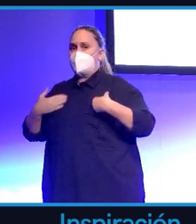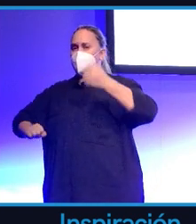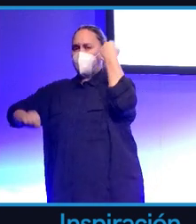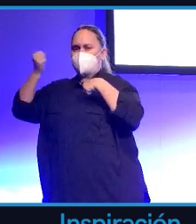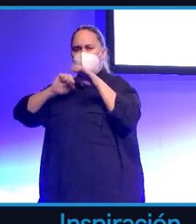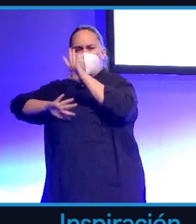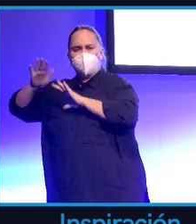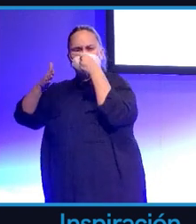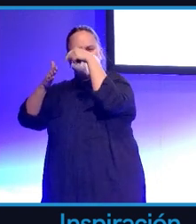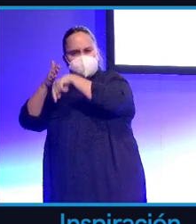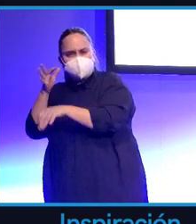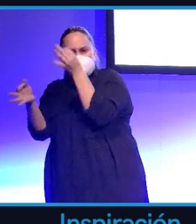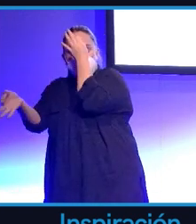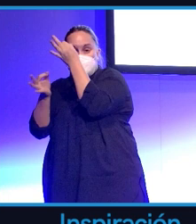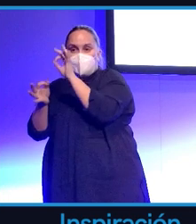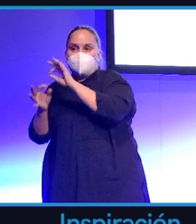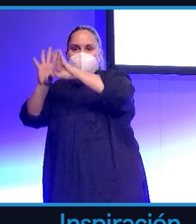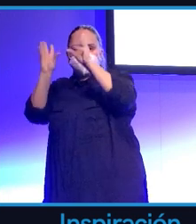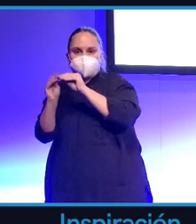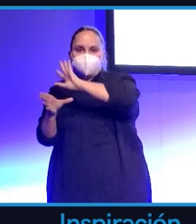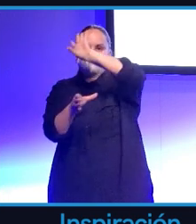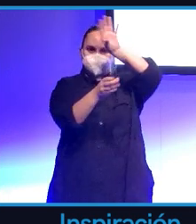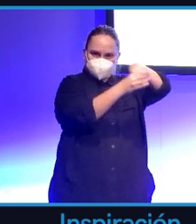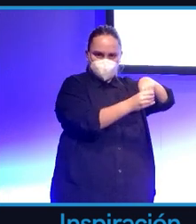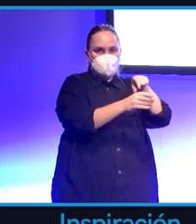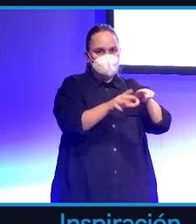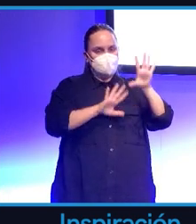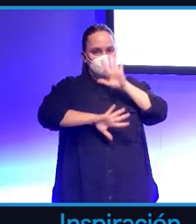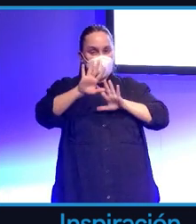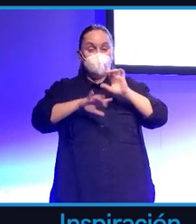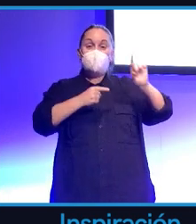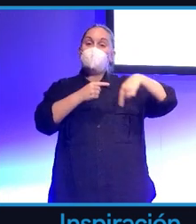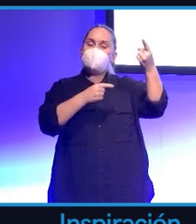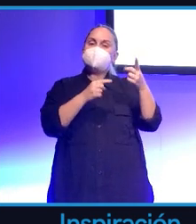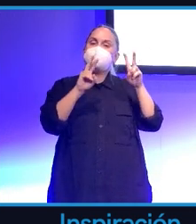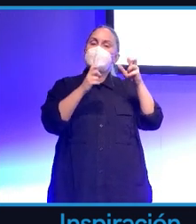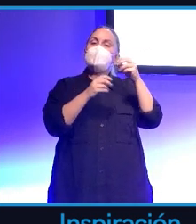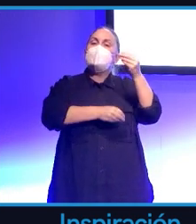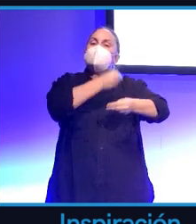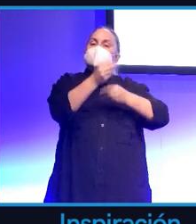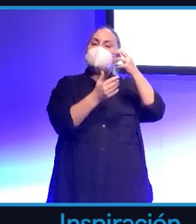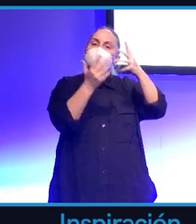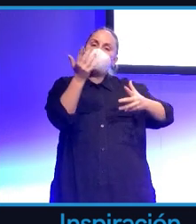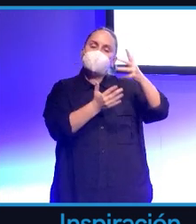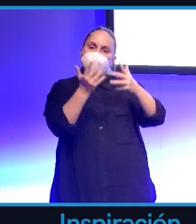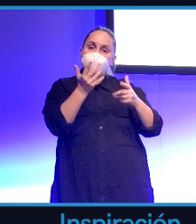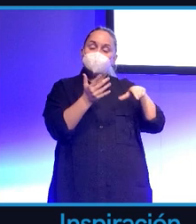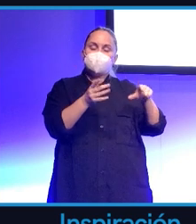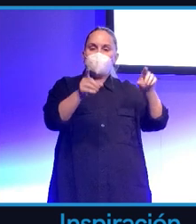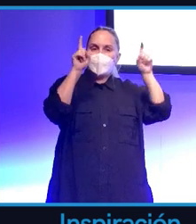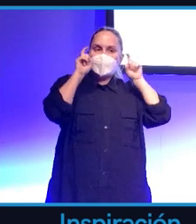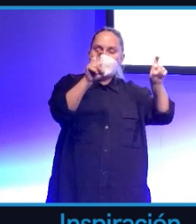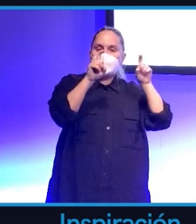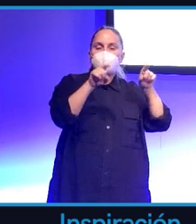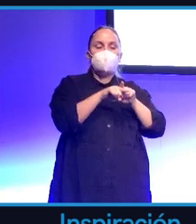complejo. Y después viene la optimización matemática, que es la forma en cómo se entrenan. Son entrenamientos iterativos